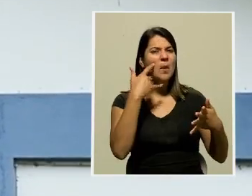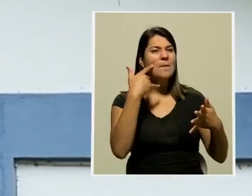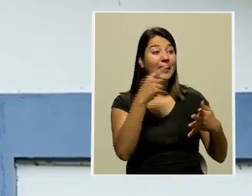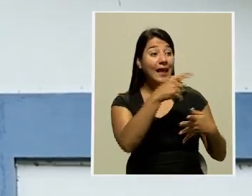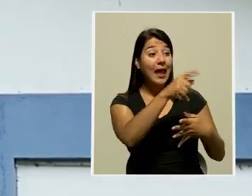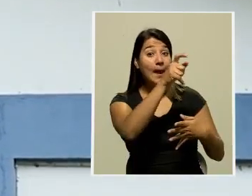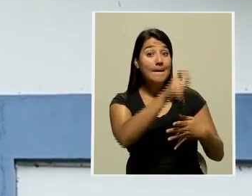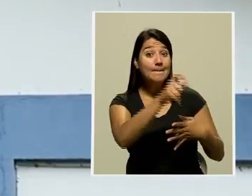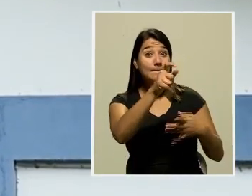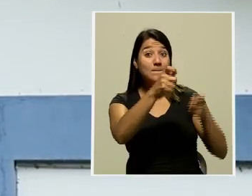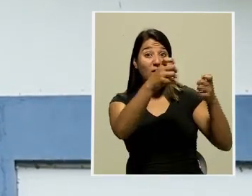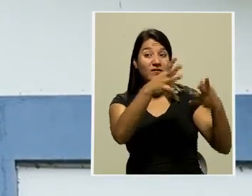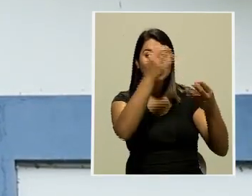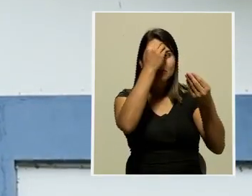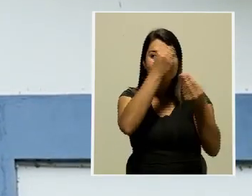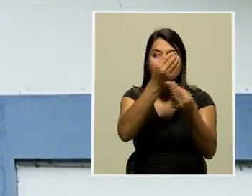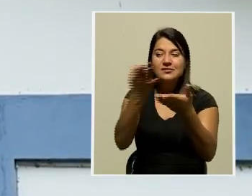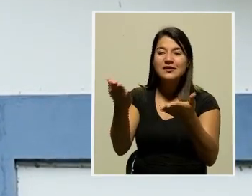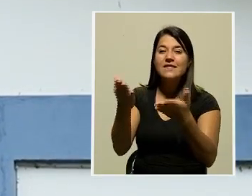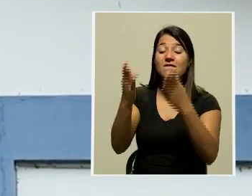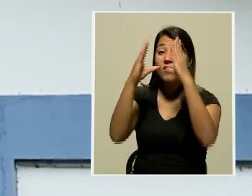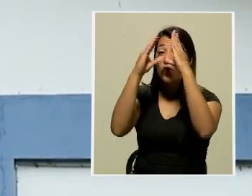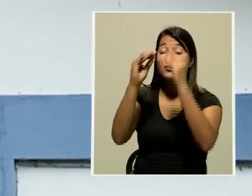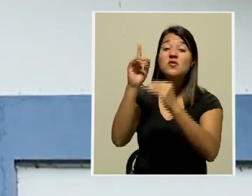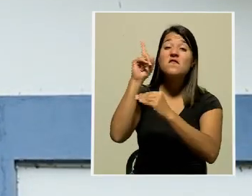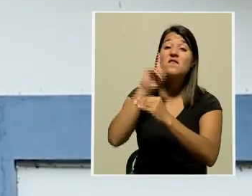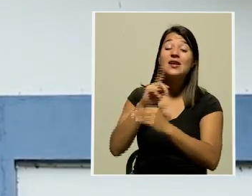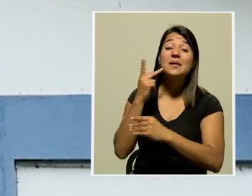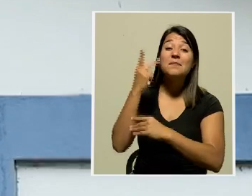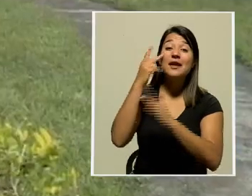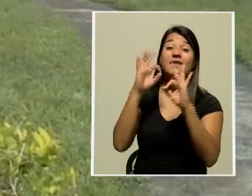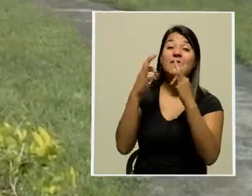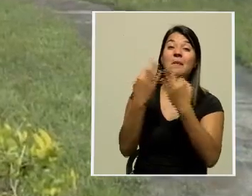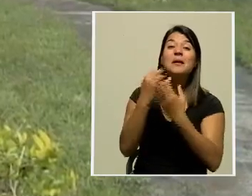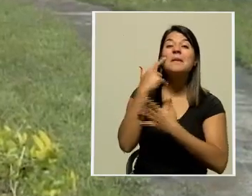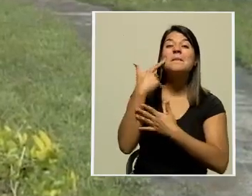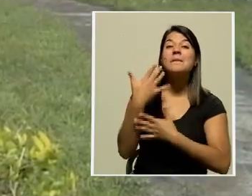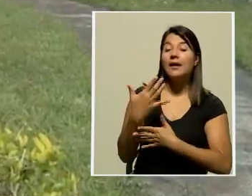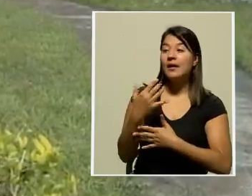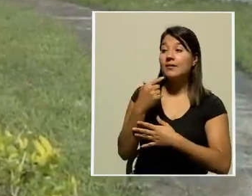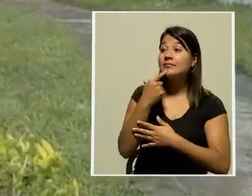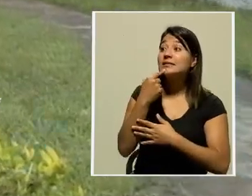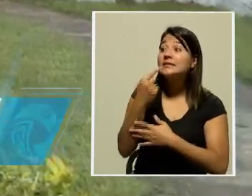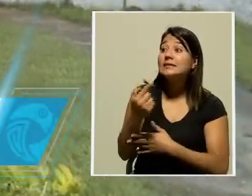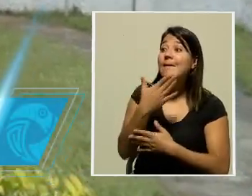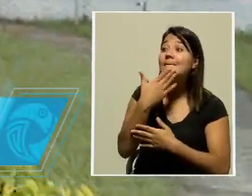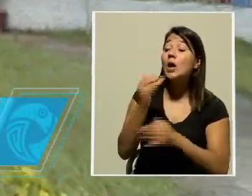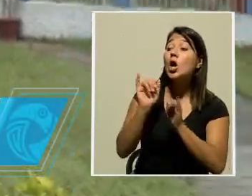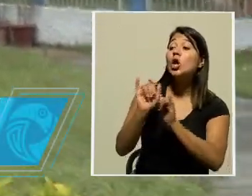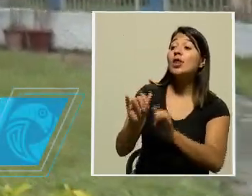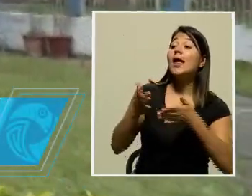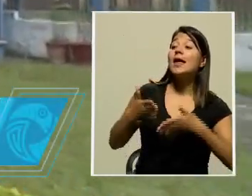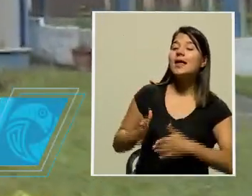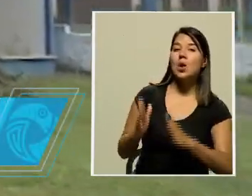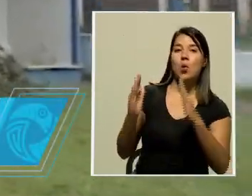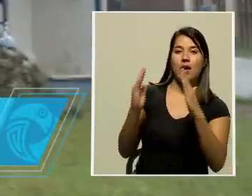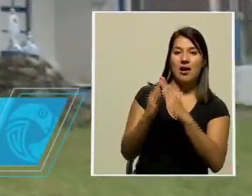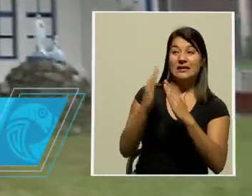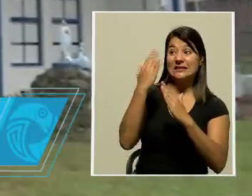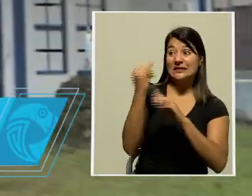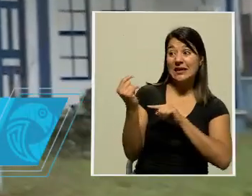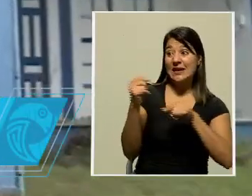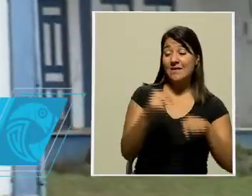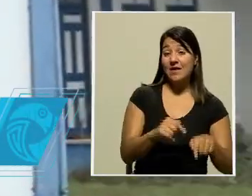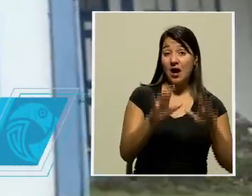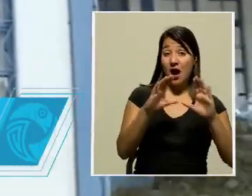los padres de familia e insinuarles que lo mejor es dejar a sus hijos en casa, ya que si asisten a las clases presenciales perderán